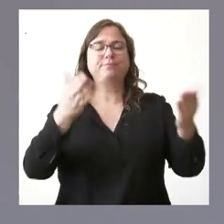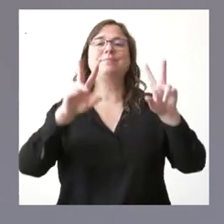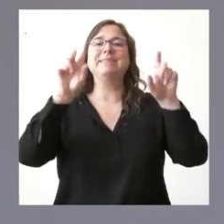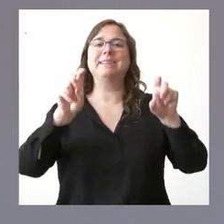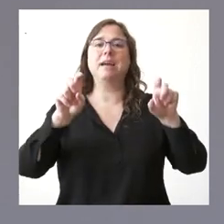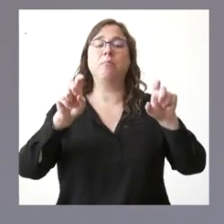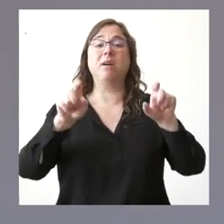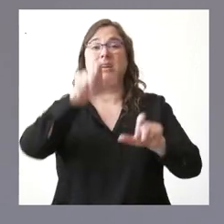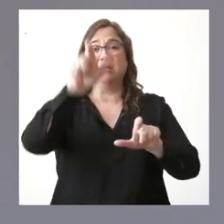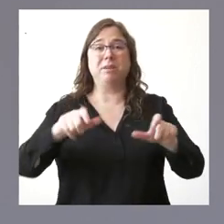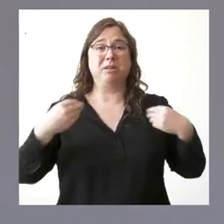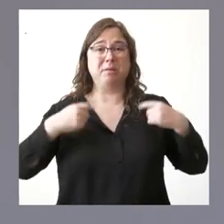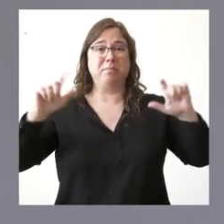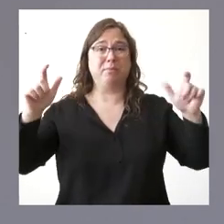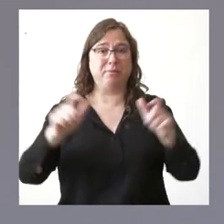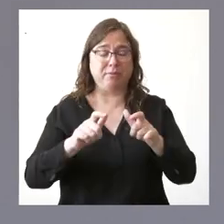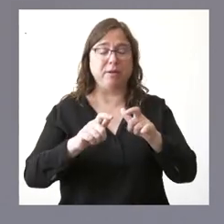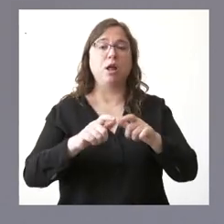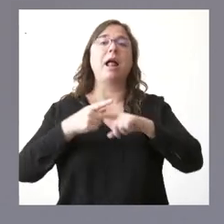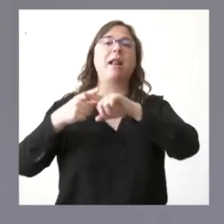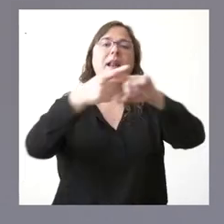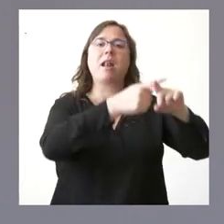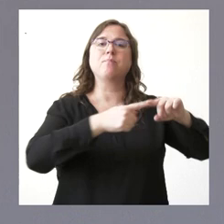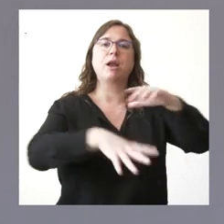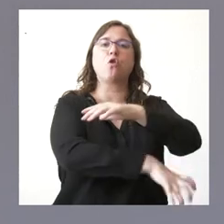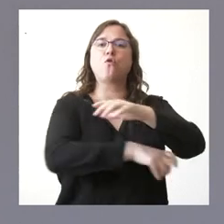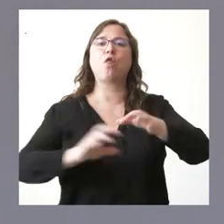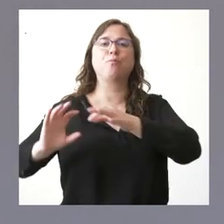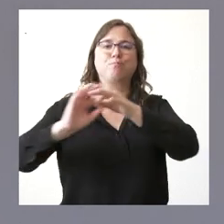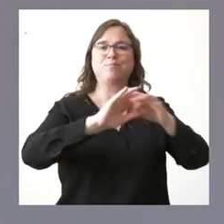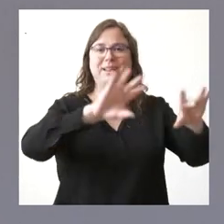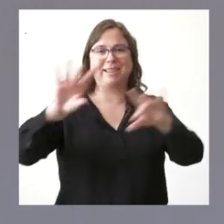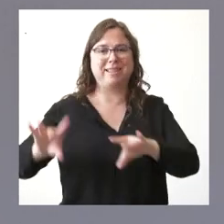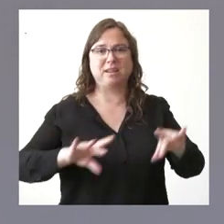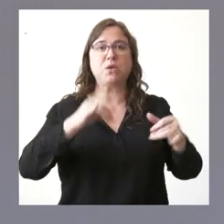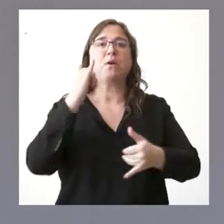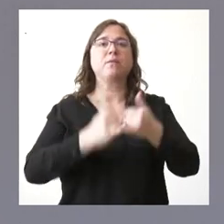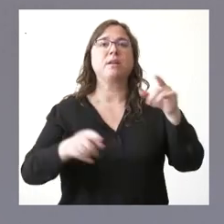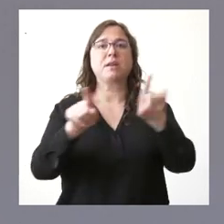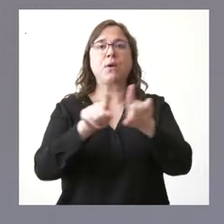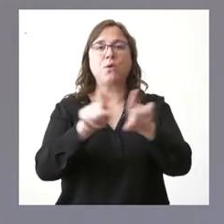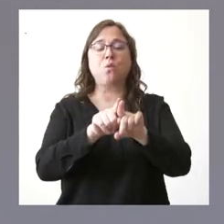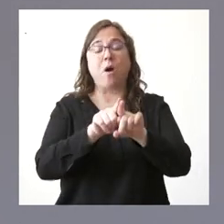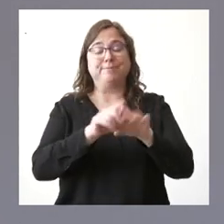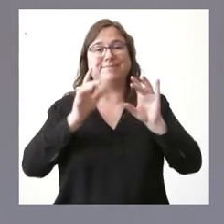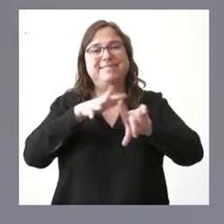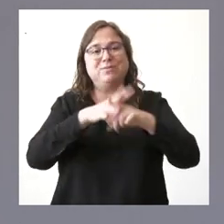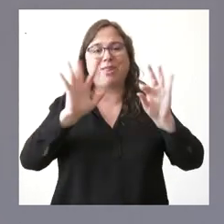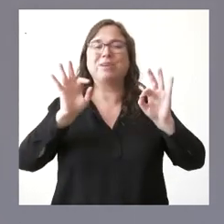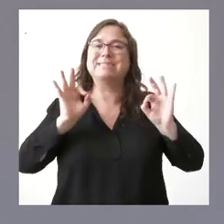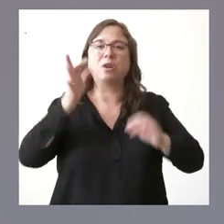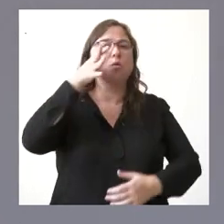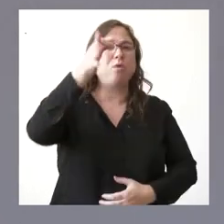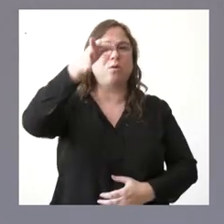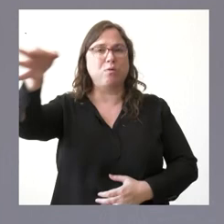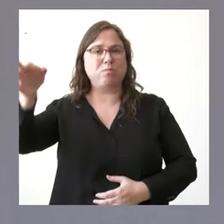la despoblación, con el reparto de los fondos vinculados al territorio y, por tanto, al hecho de la ruralidad. Este hecho es